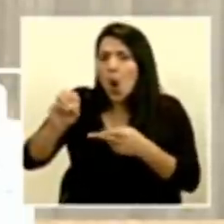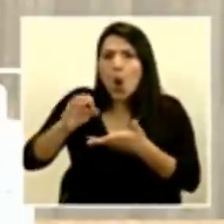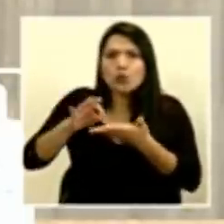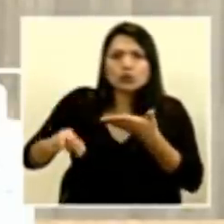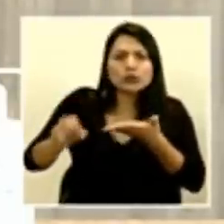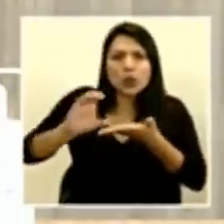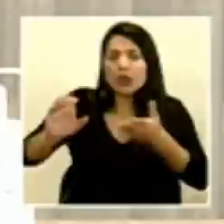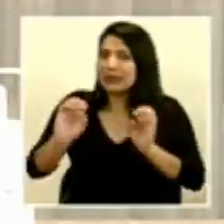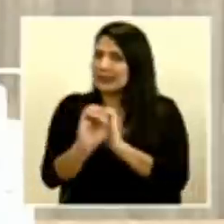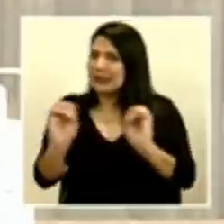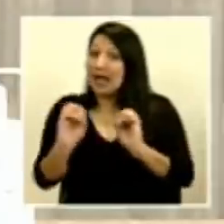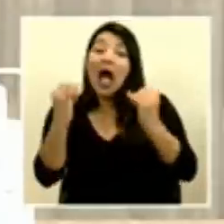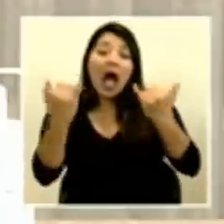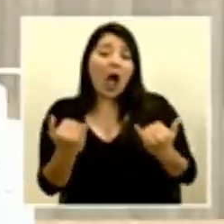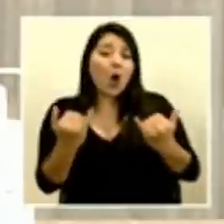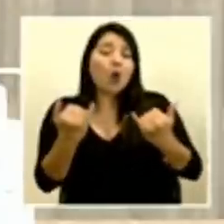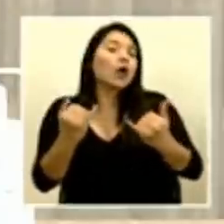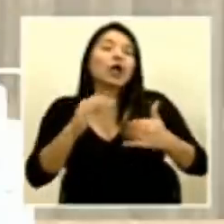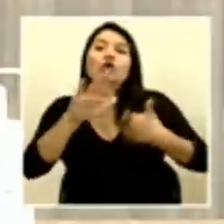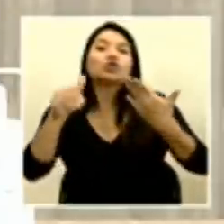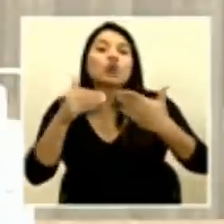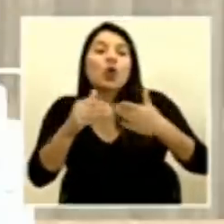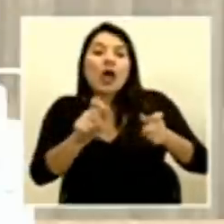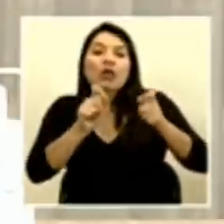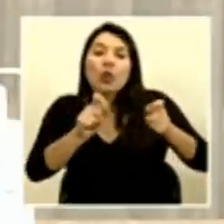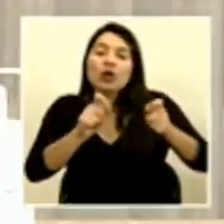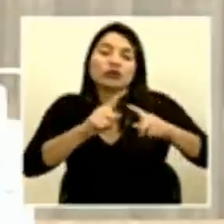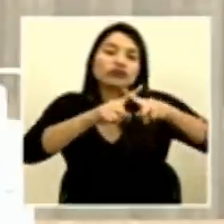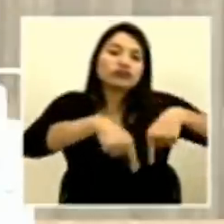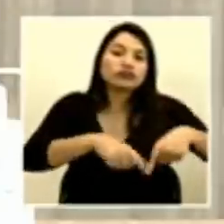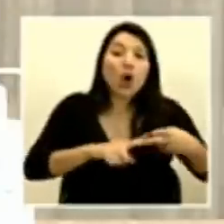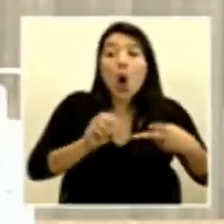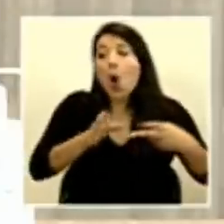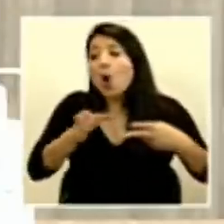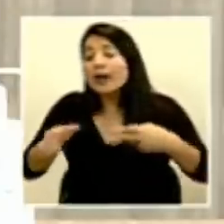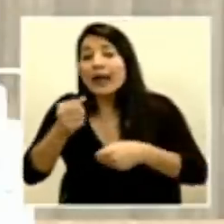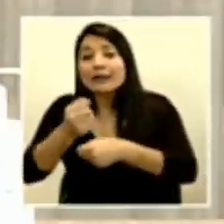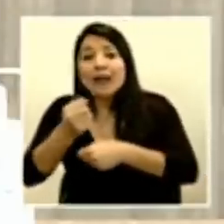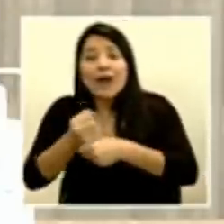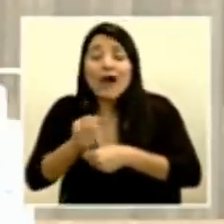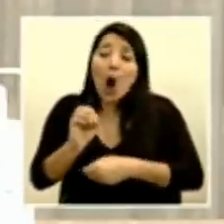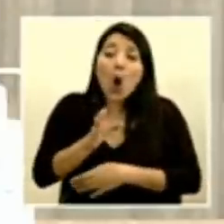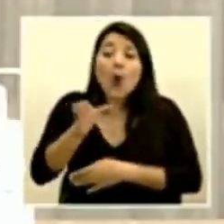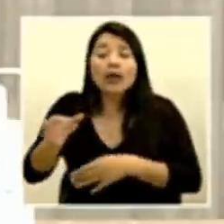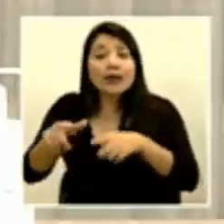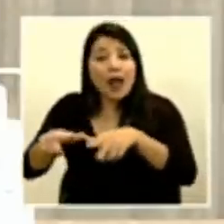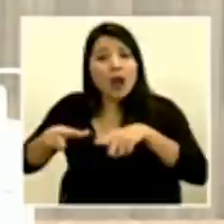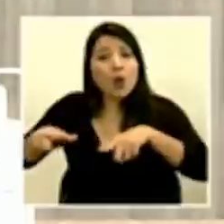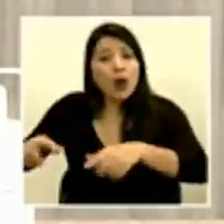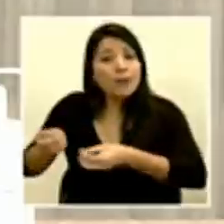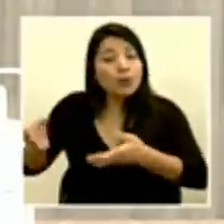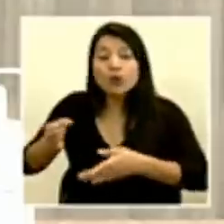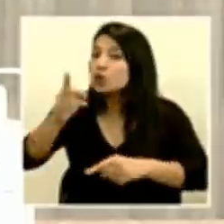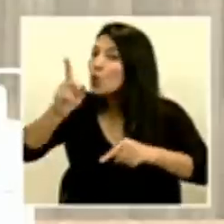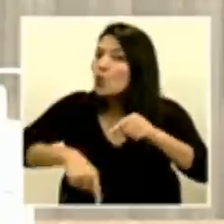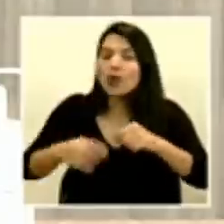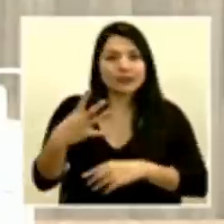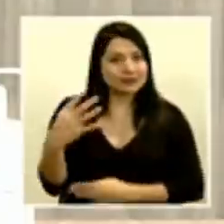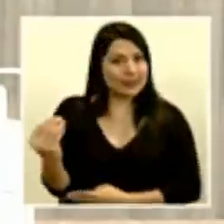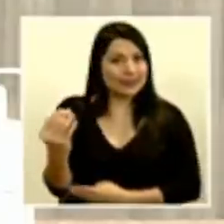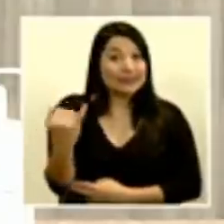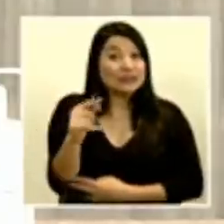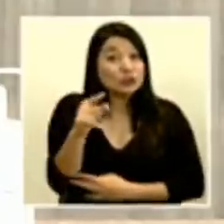las actividades educativas presenciales o al lugar de trabajo o a lugares públicos. Por favor, las personas que están con síntomas de